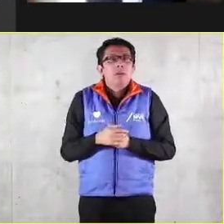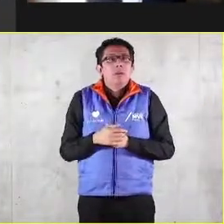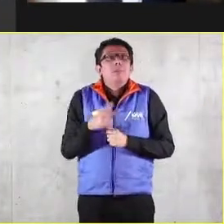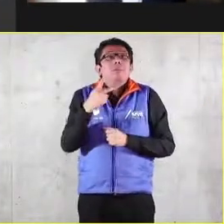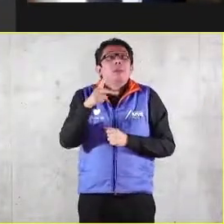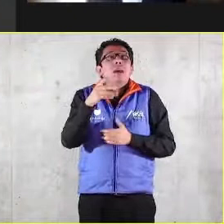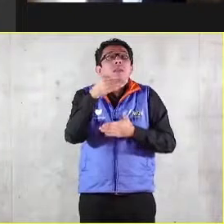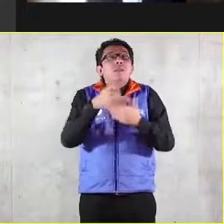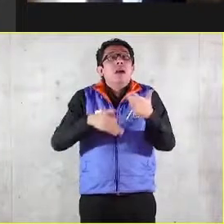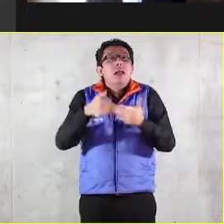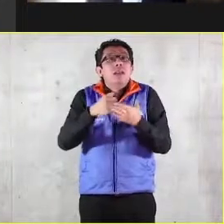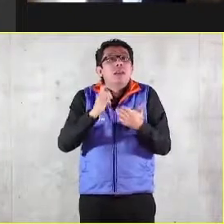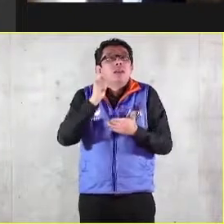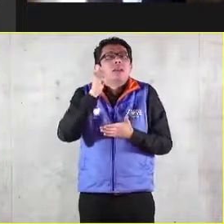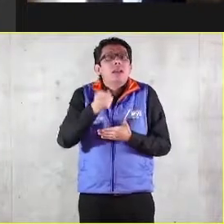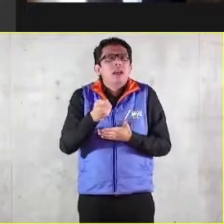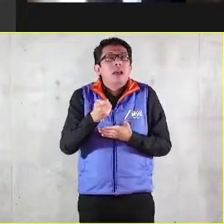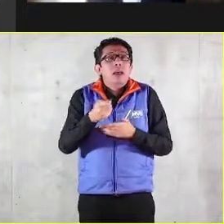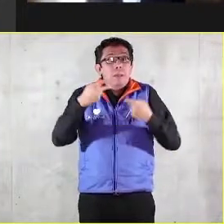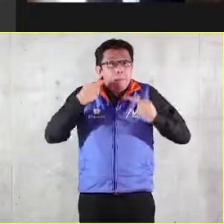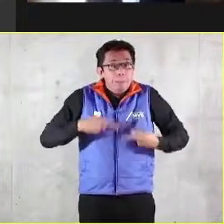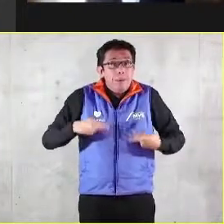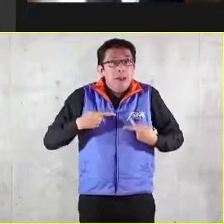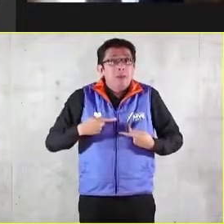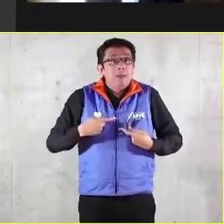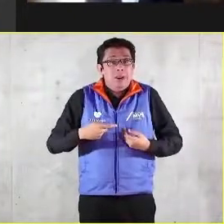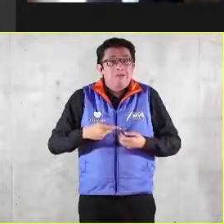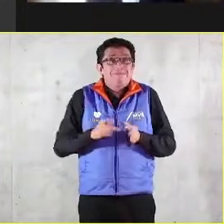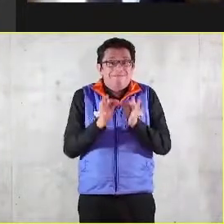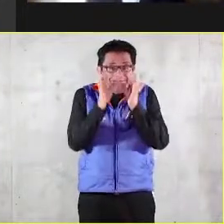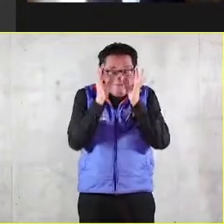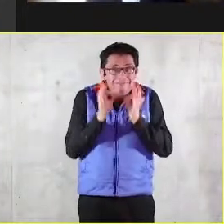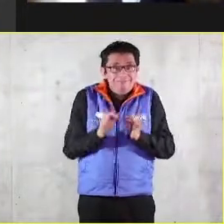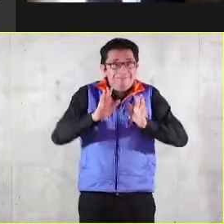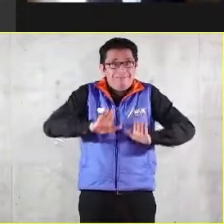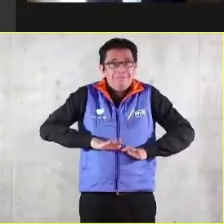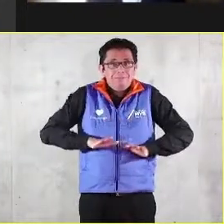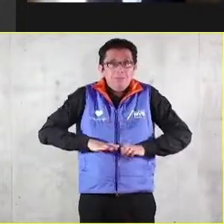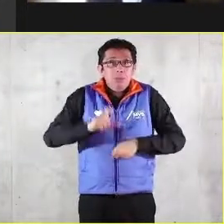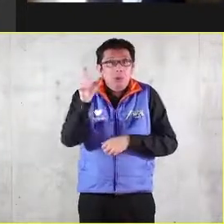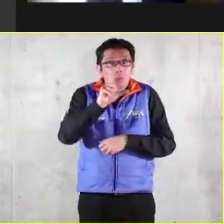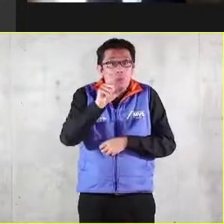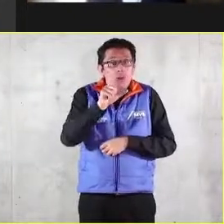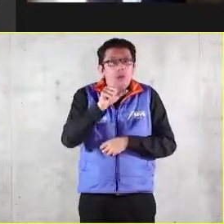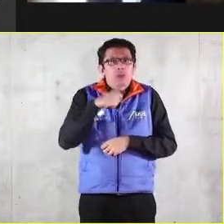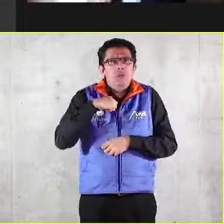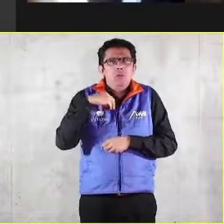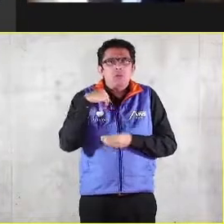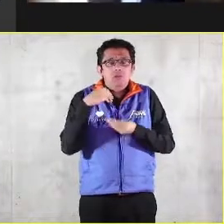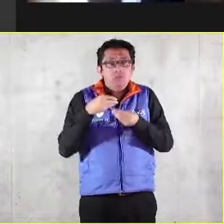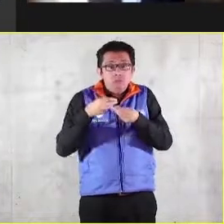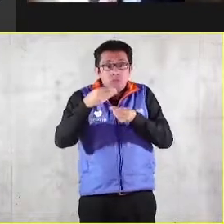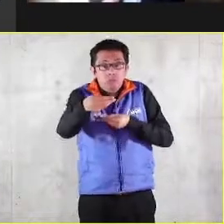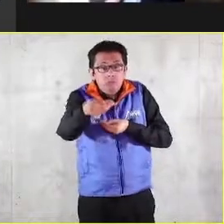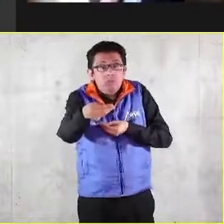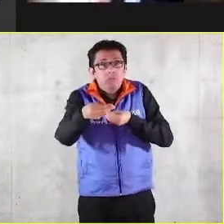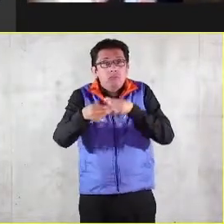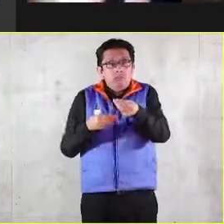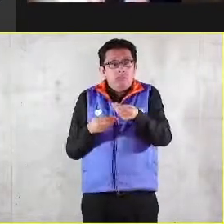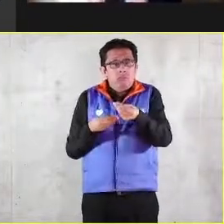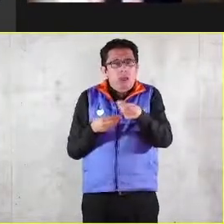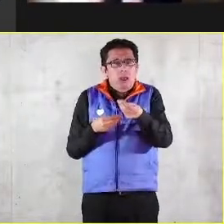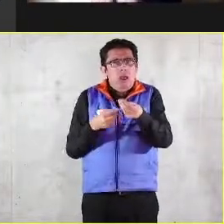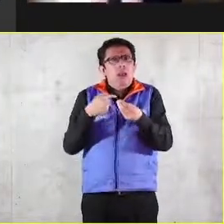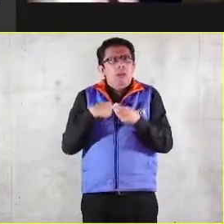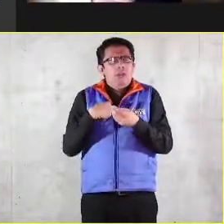falta el resultado hacia la dignidad cuando nosotros intercambiamos algo con alguien lo vemos a la cara es decir